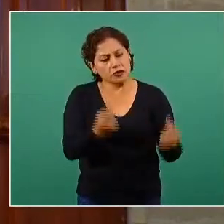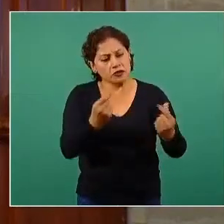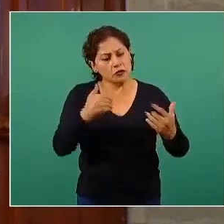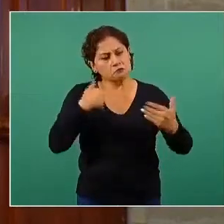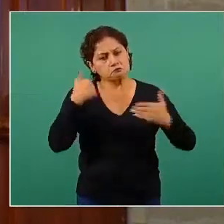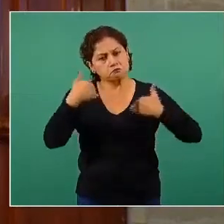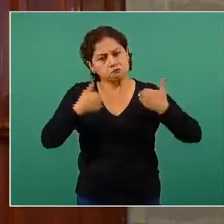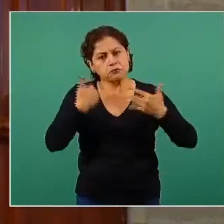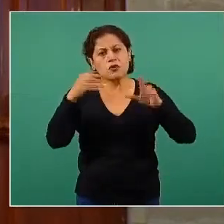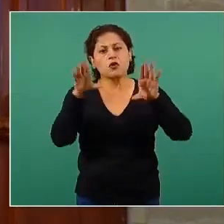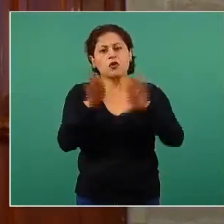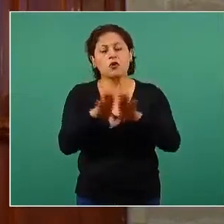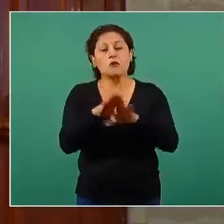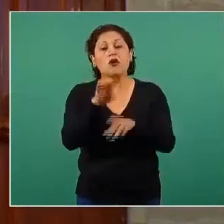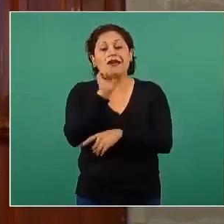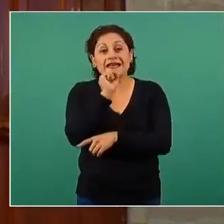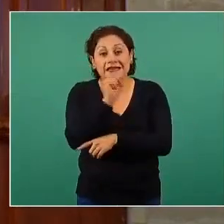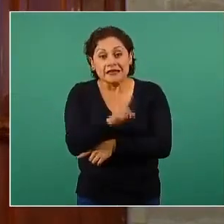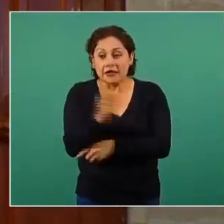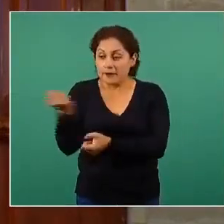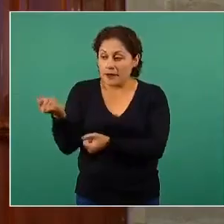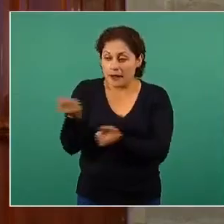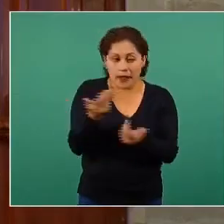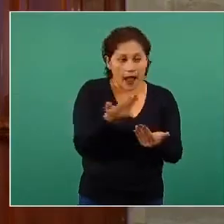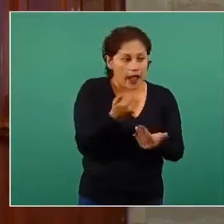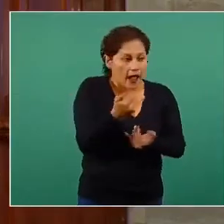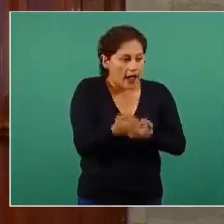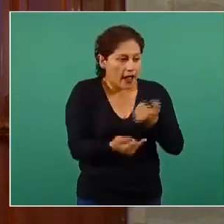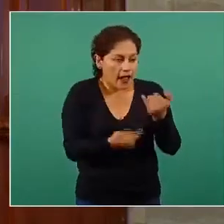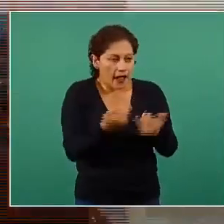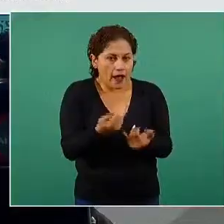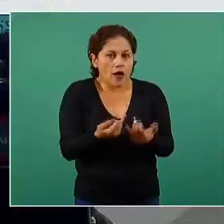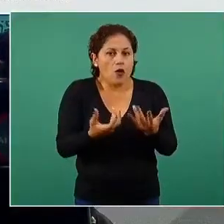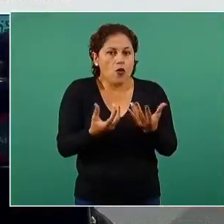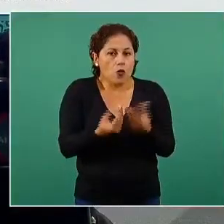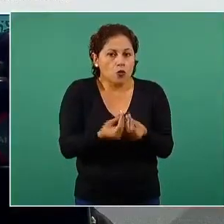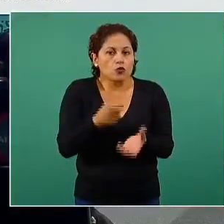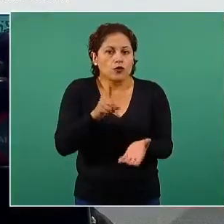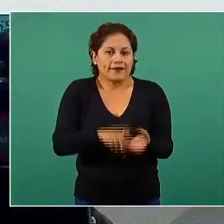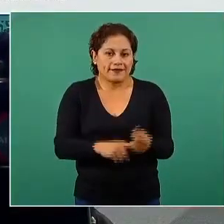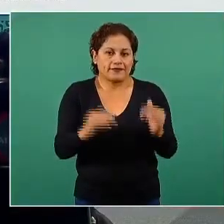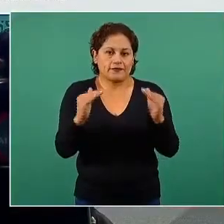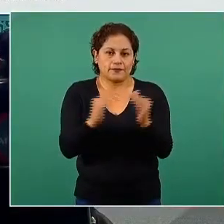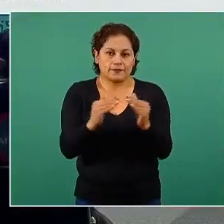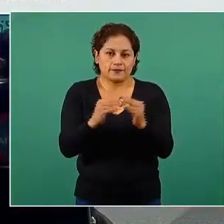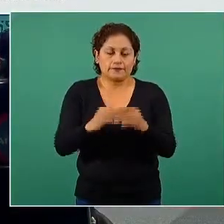podemos brindar estas oportunidades para que sea más activo dentro de nuestra casa. La que sigue.